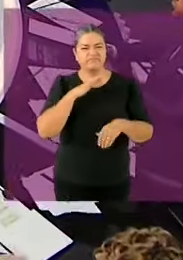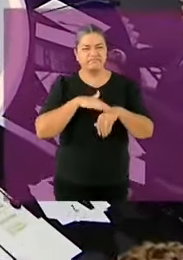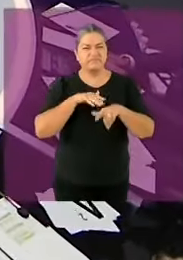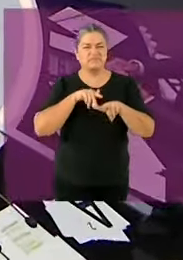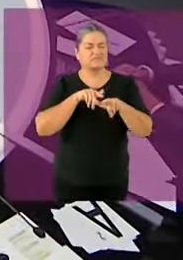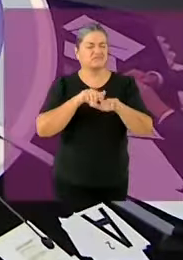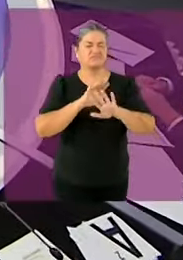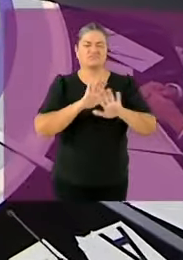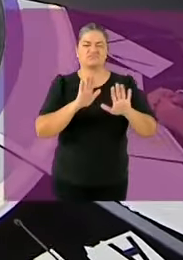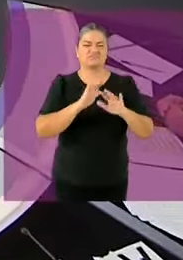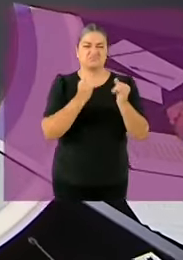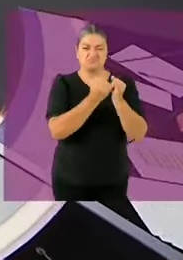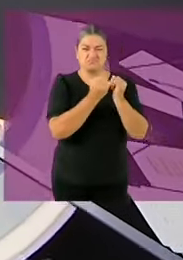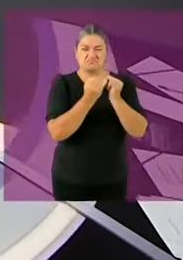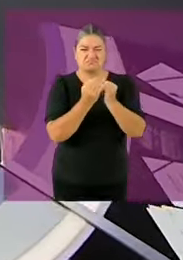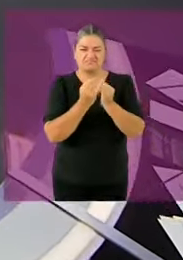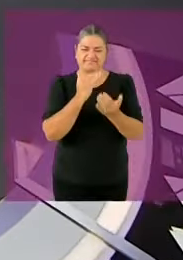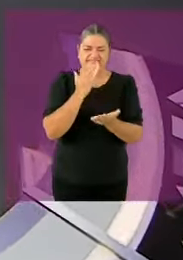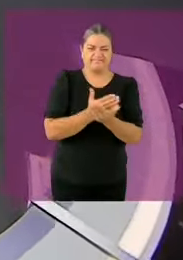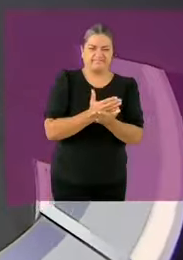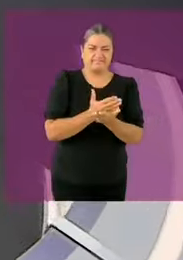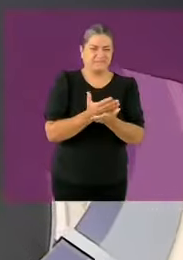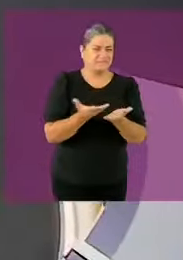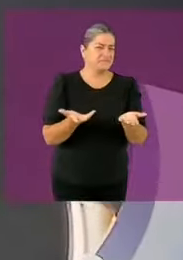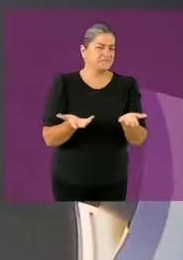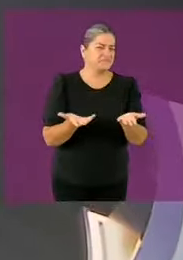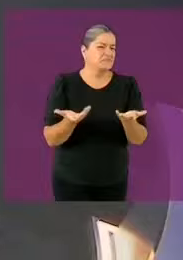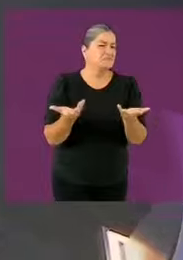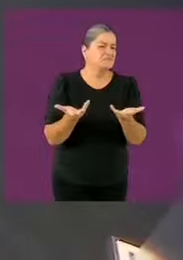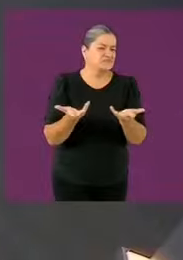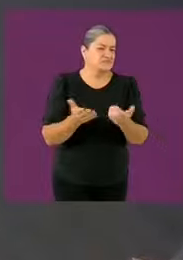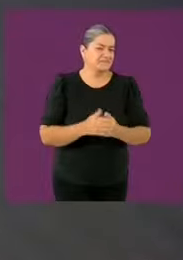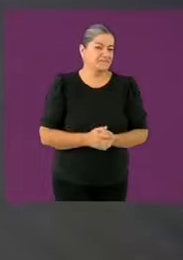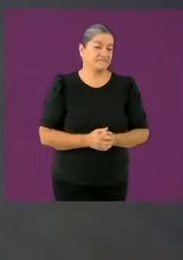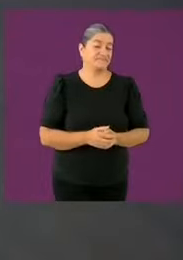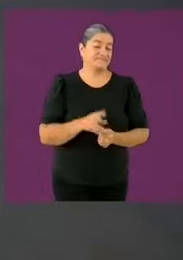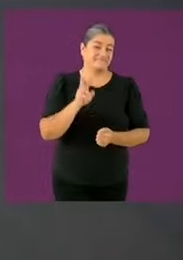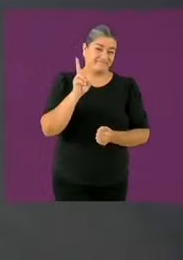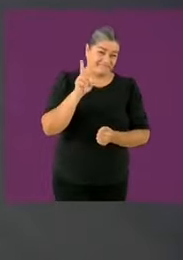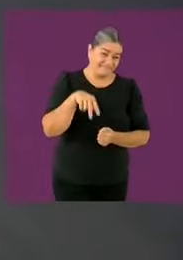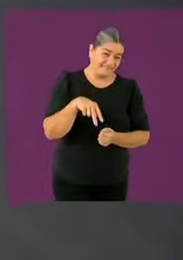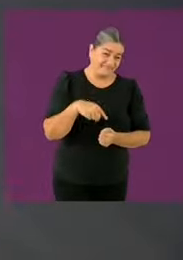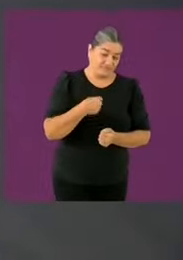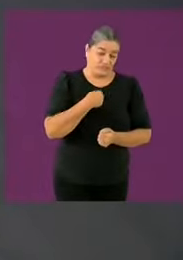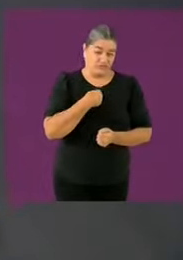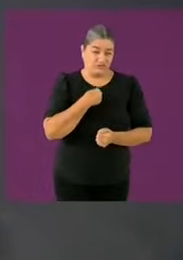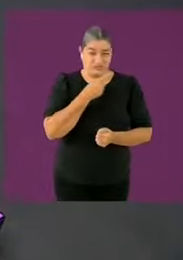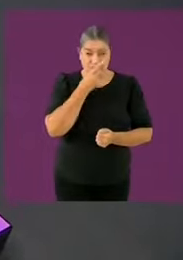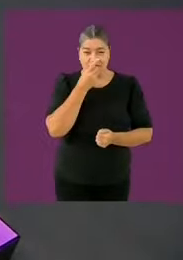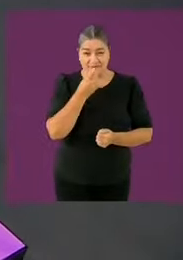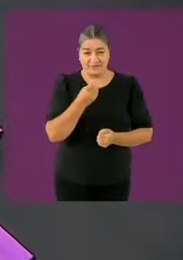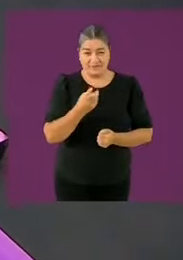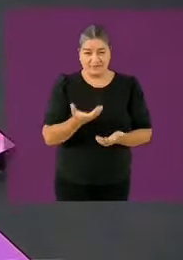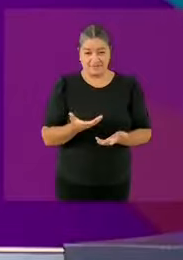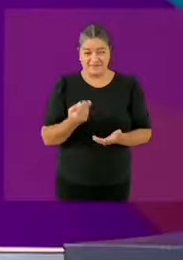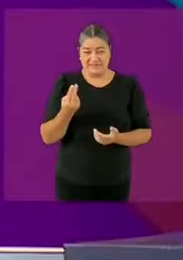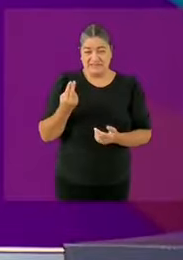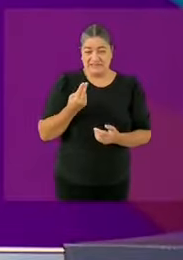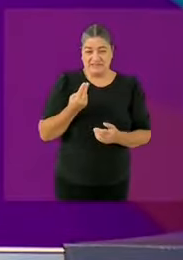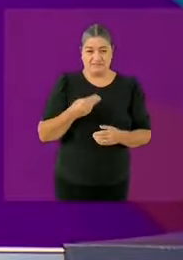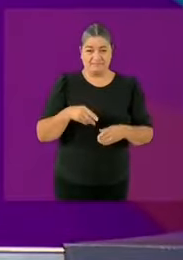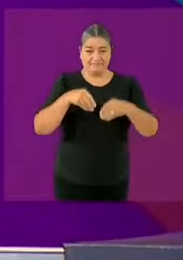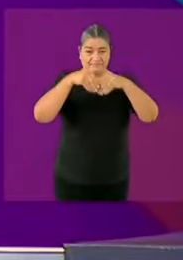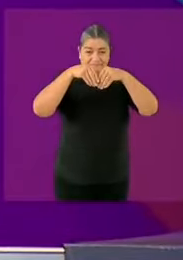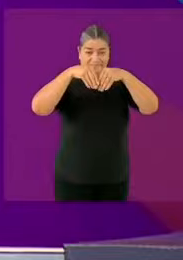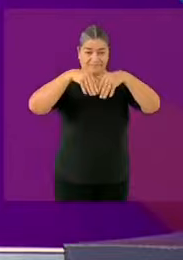la corrupción es un sistema, un sistema que se construye justamente por la relación que hay entre dinero y política. La manera en la que se financian las campañas